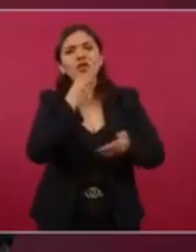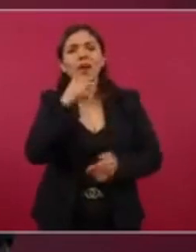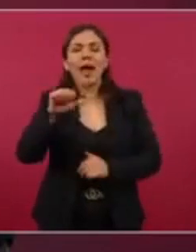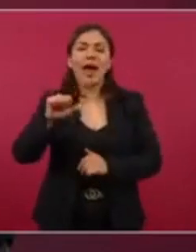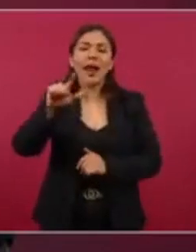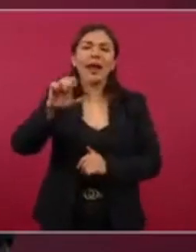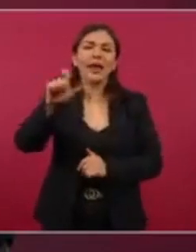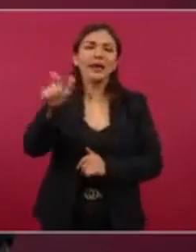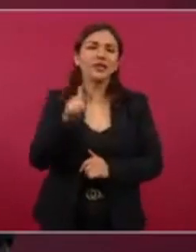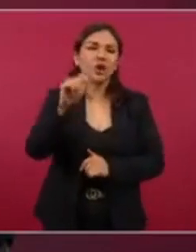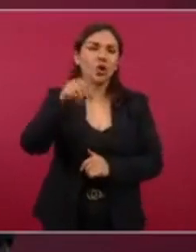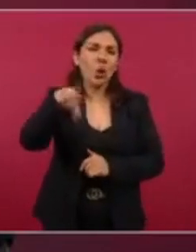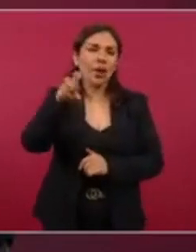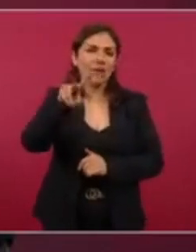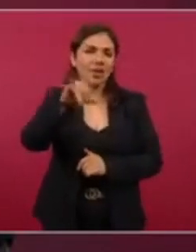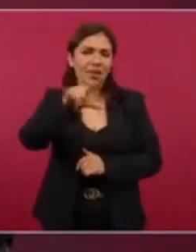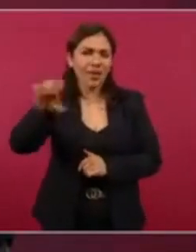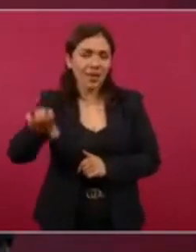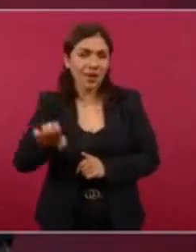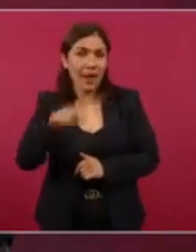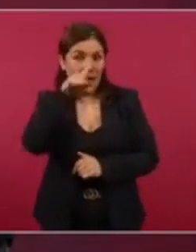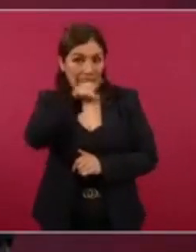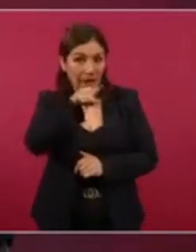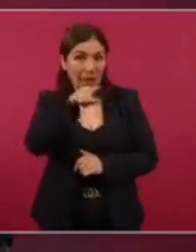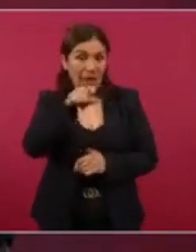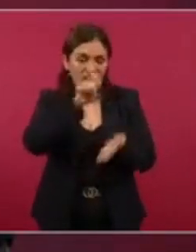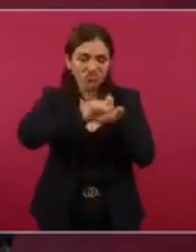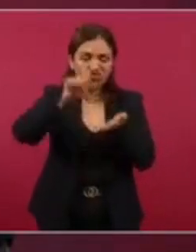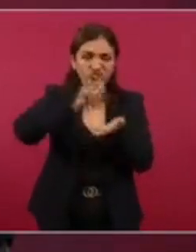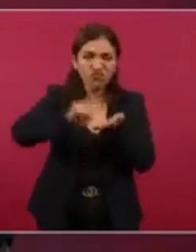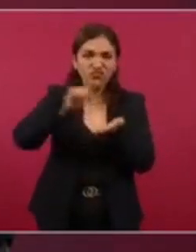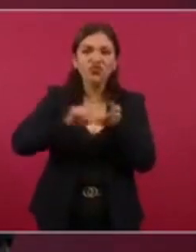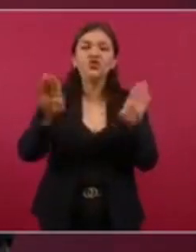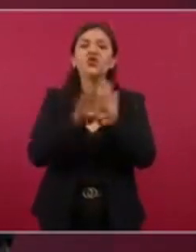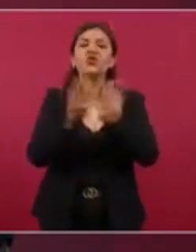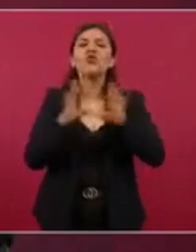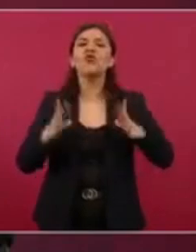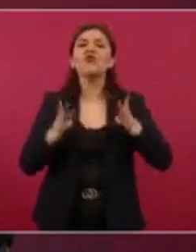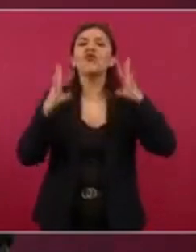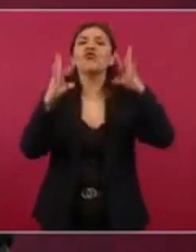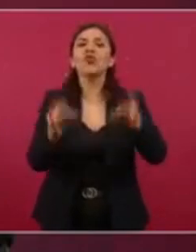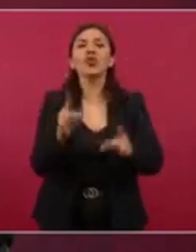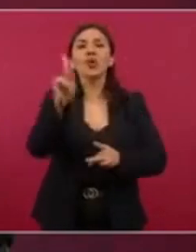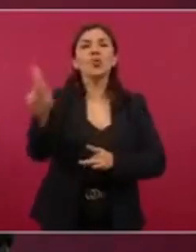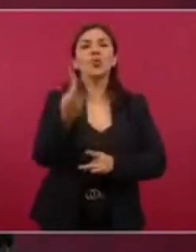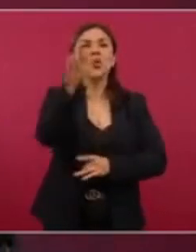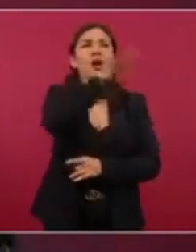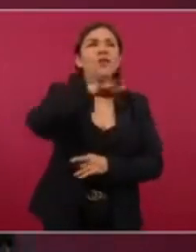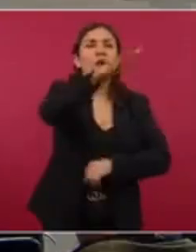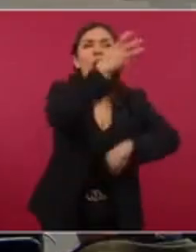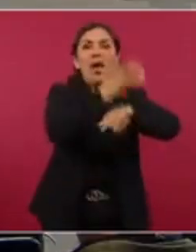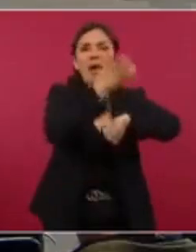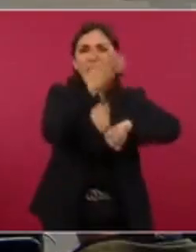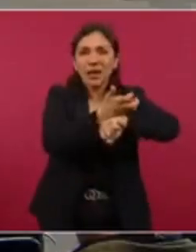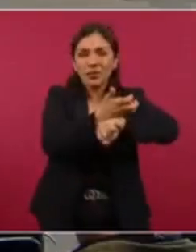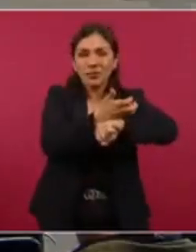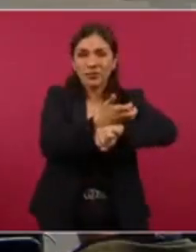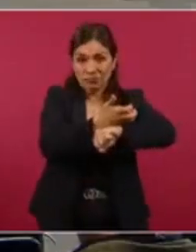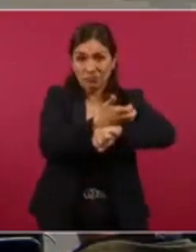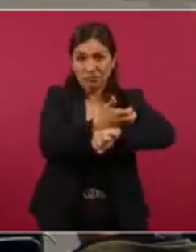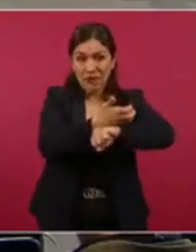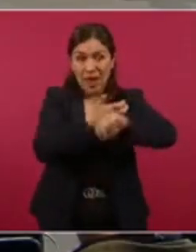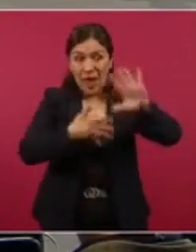que escribió sobre la fundación de Estados Unidos y de la democracia en América,